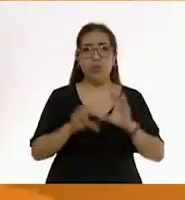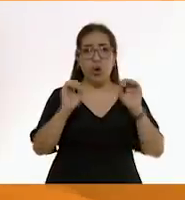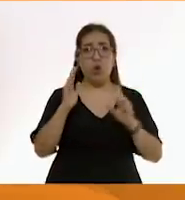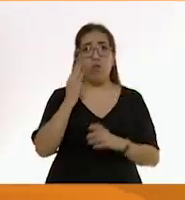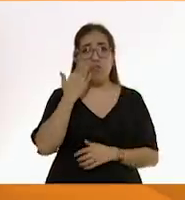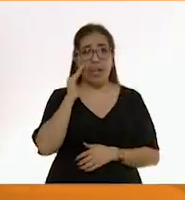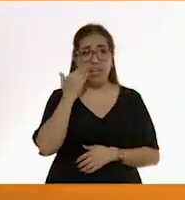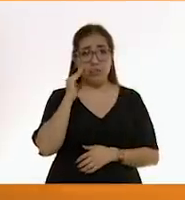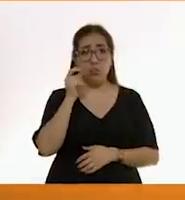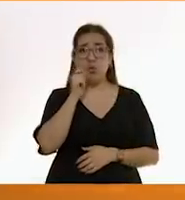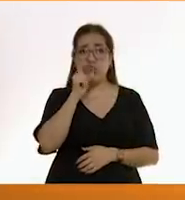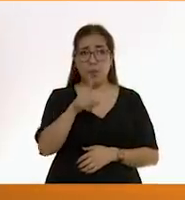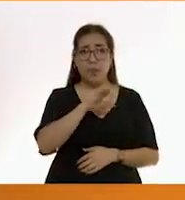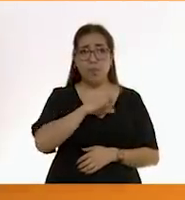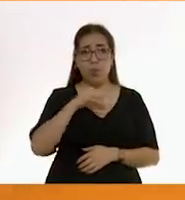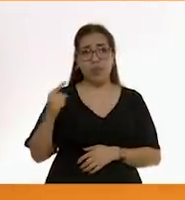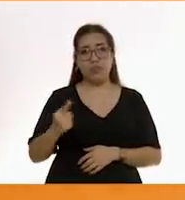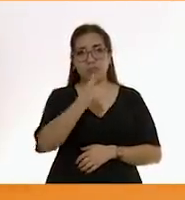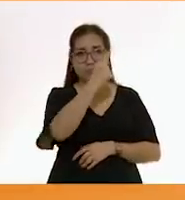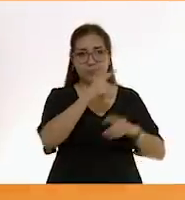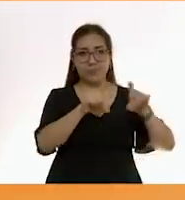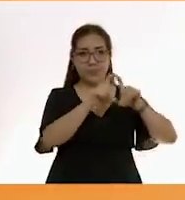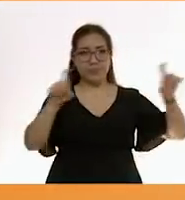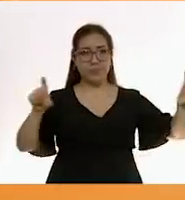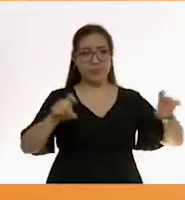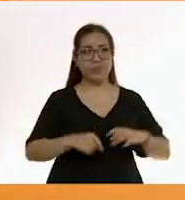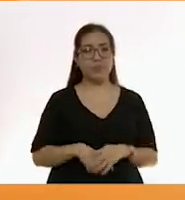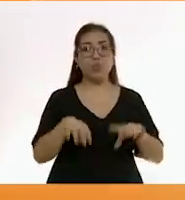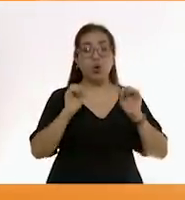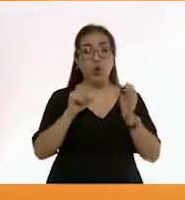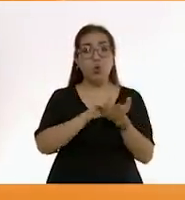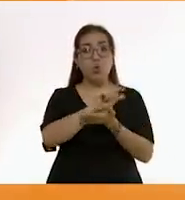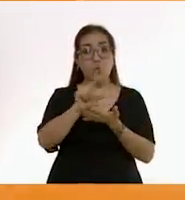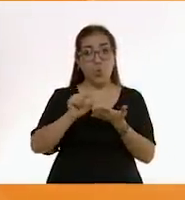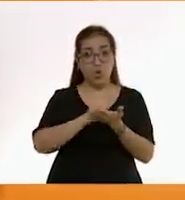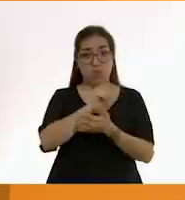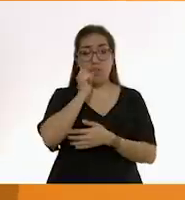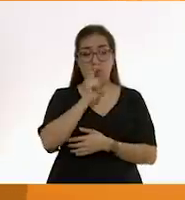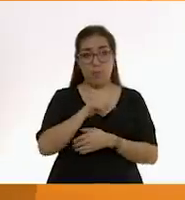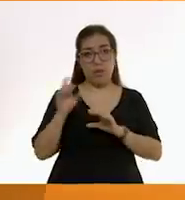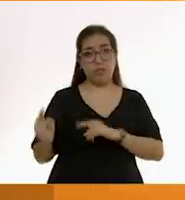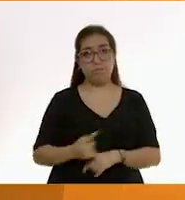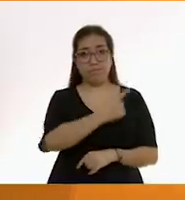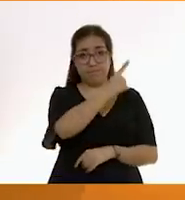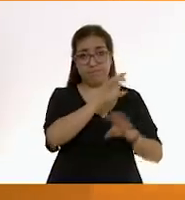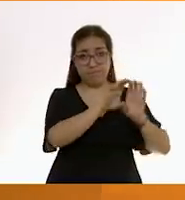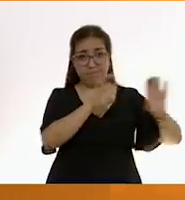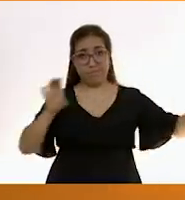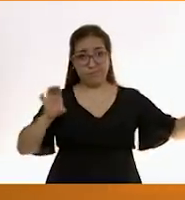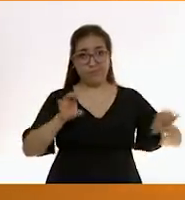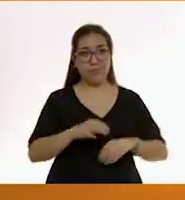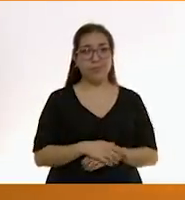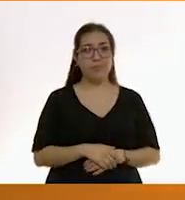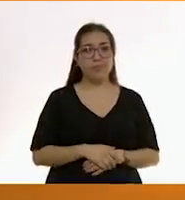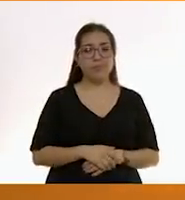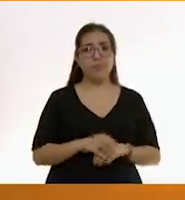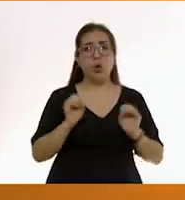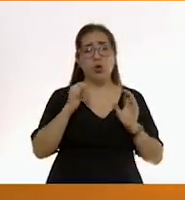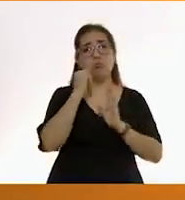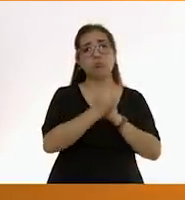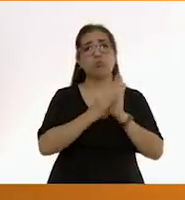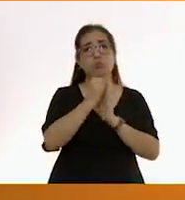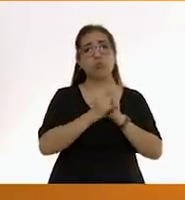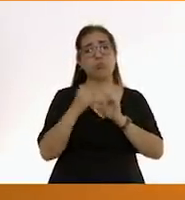arroba cep.mx En Twitter arroba cep.mx En YouTube